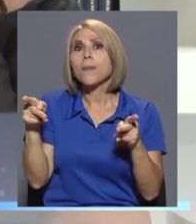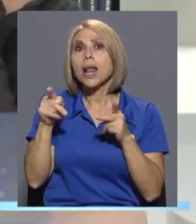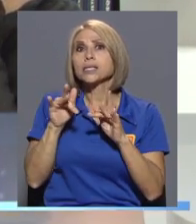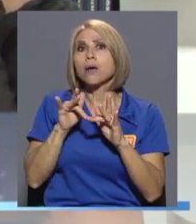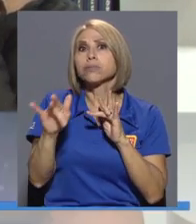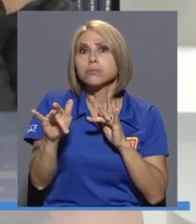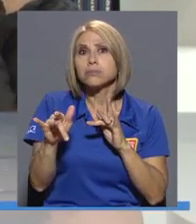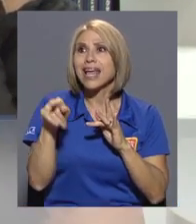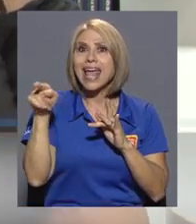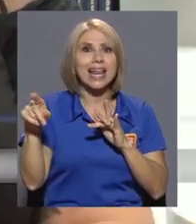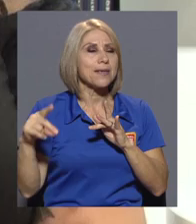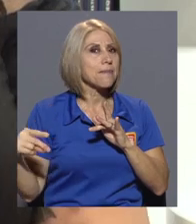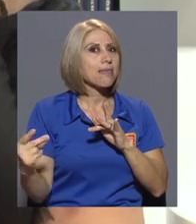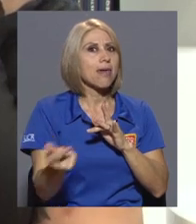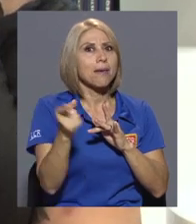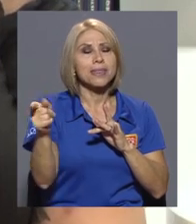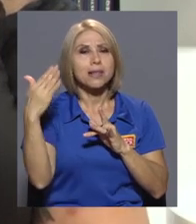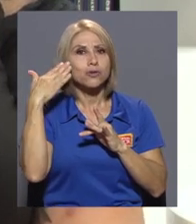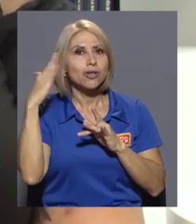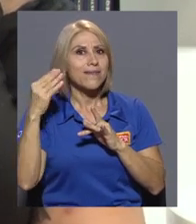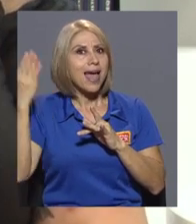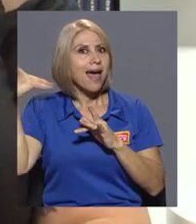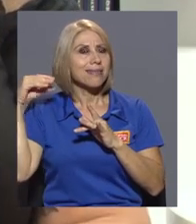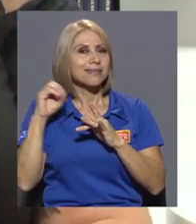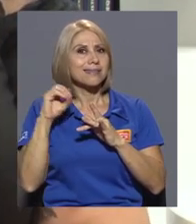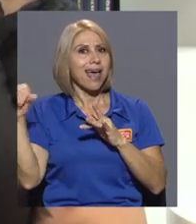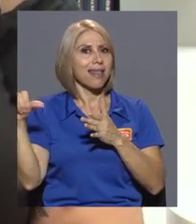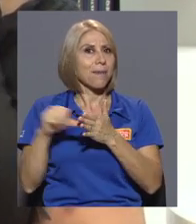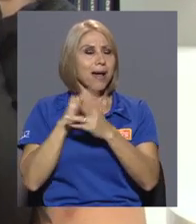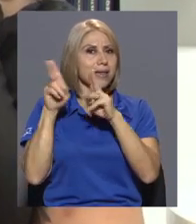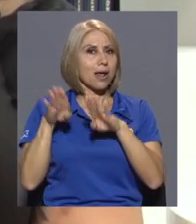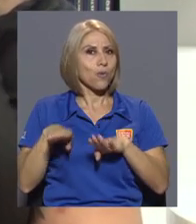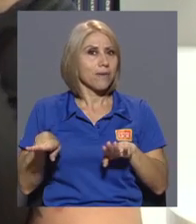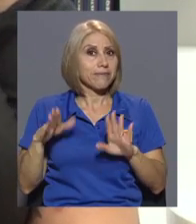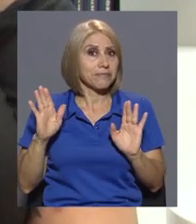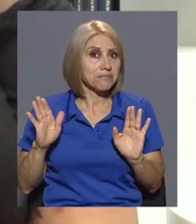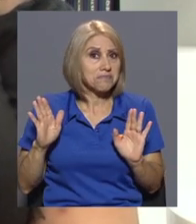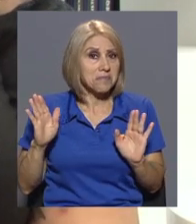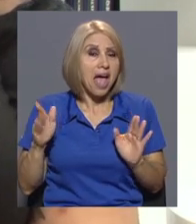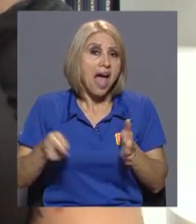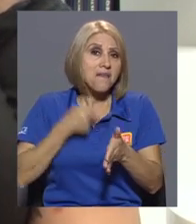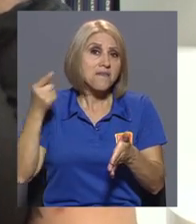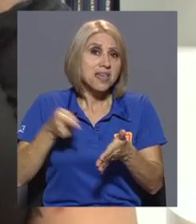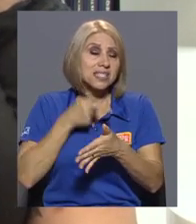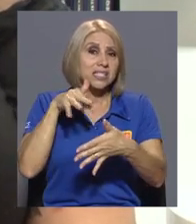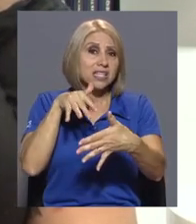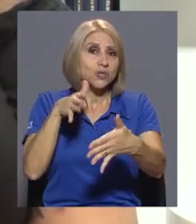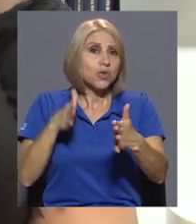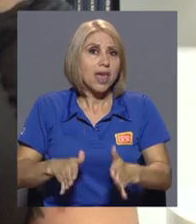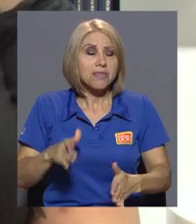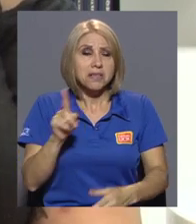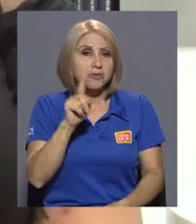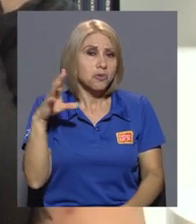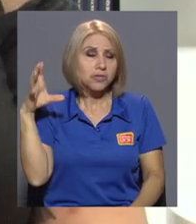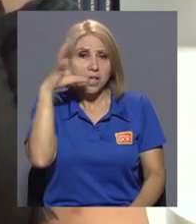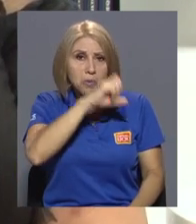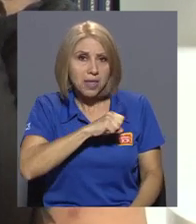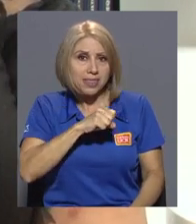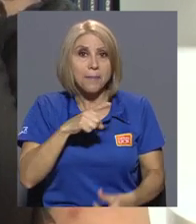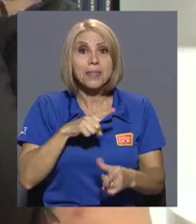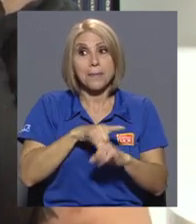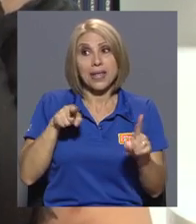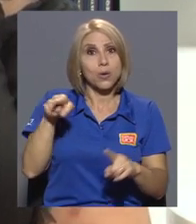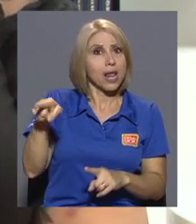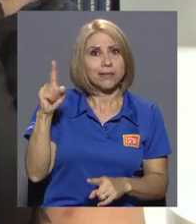inmediatamente no sabía de la página, por A o por B, que los estudiantes a veces no se enteran de las cosas. Él